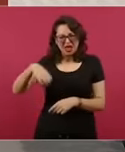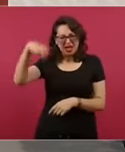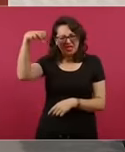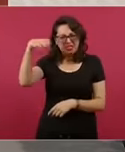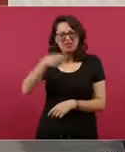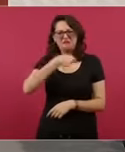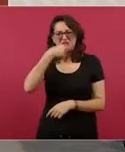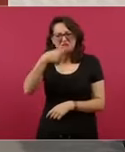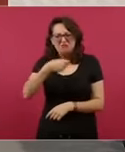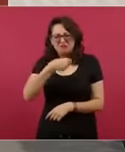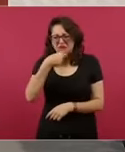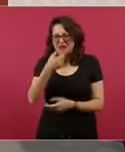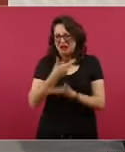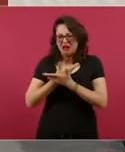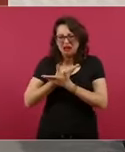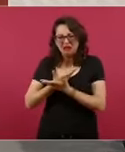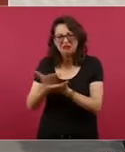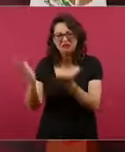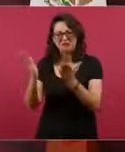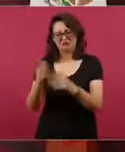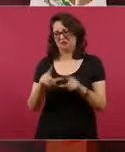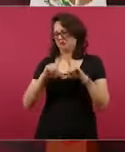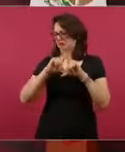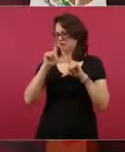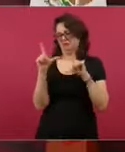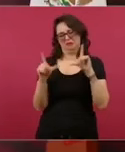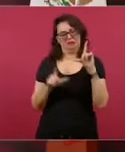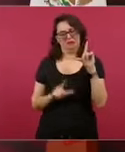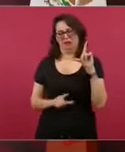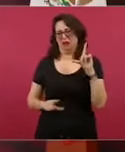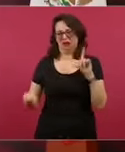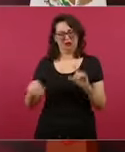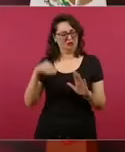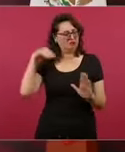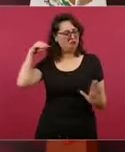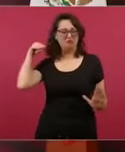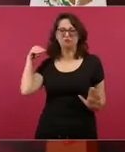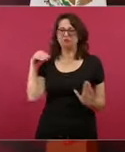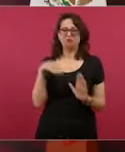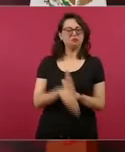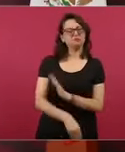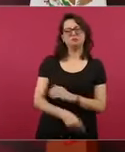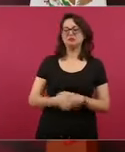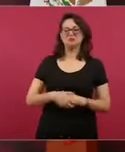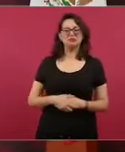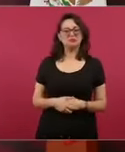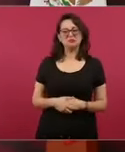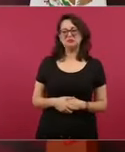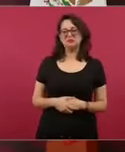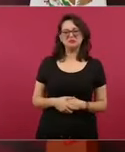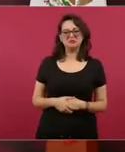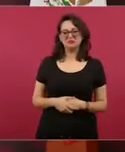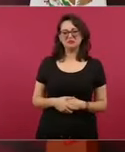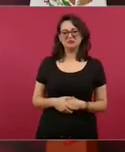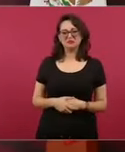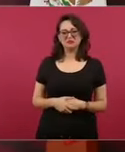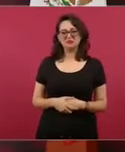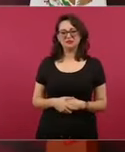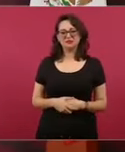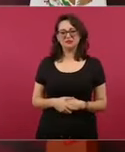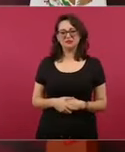llevar a nuestro país y a nuestra economía a la quiebra. El presidente Fox criticó las pensiones.